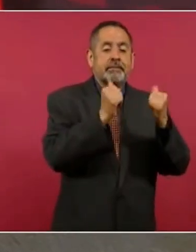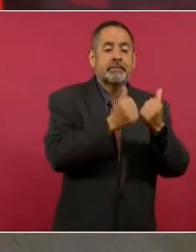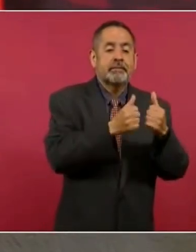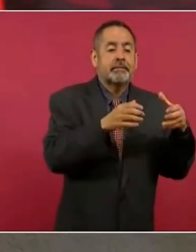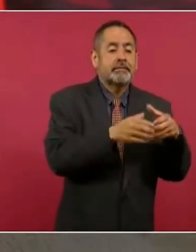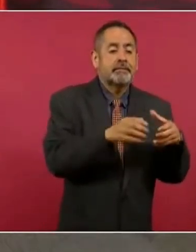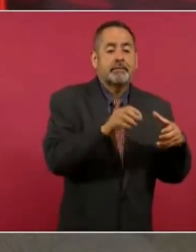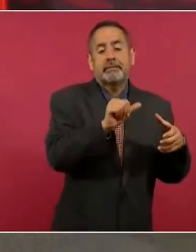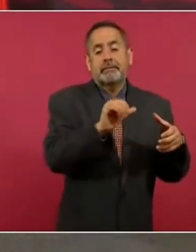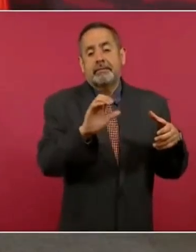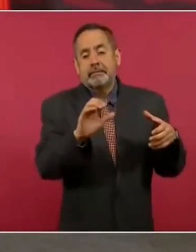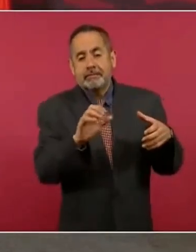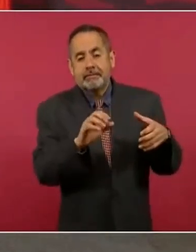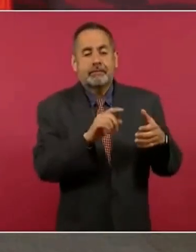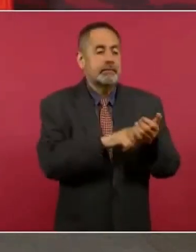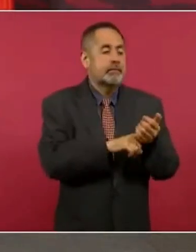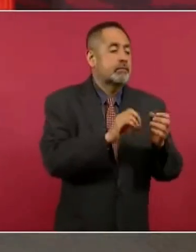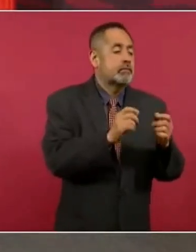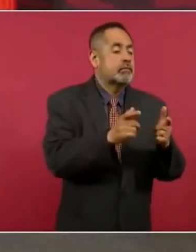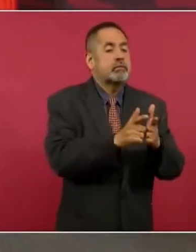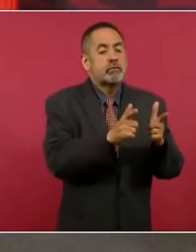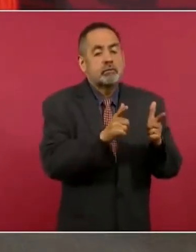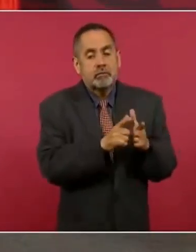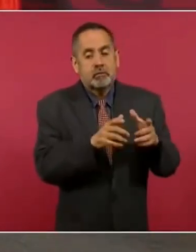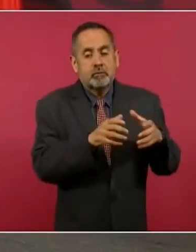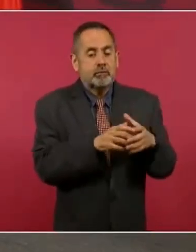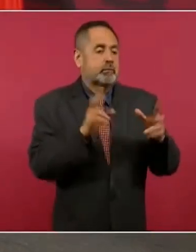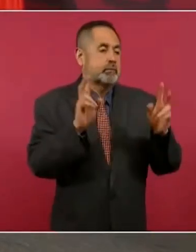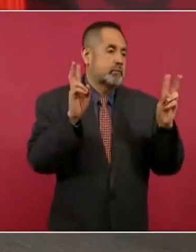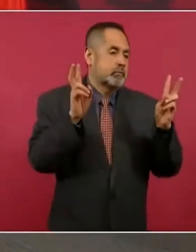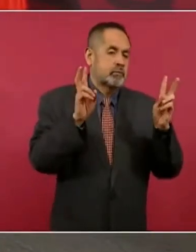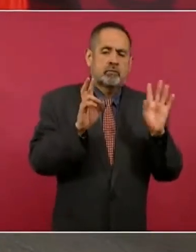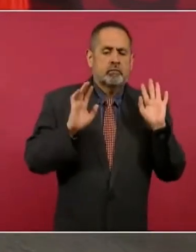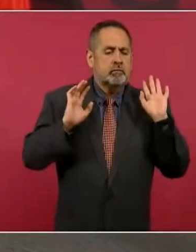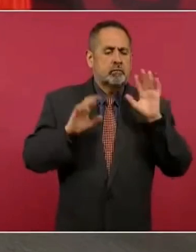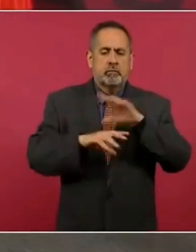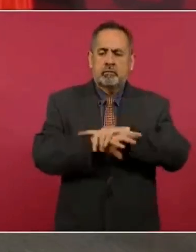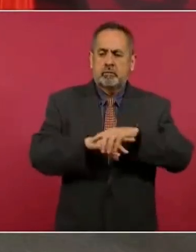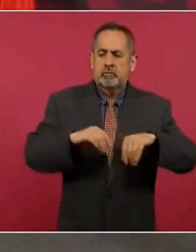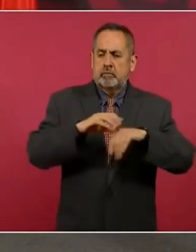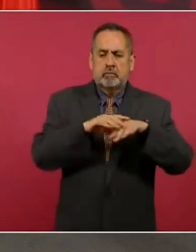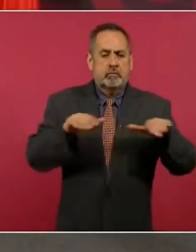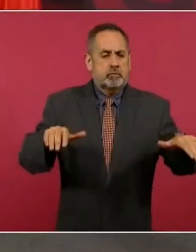que grupos supuestamente independientes.